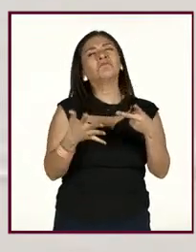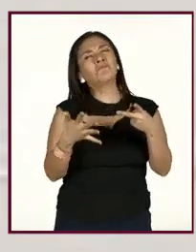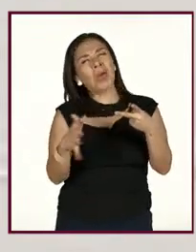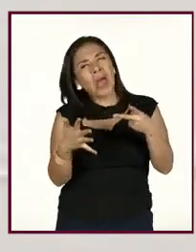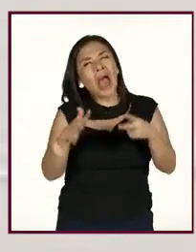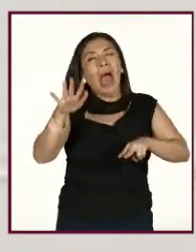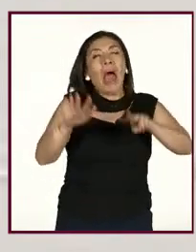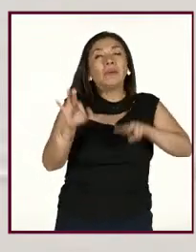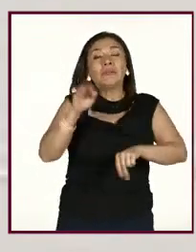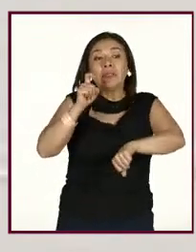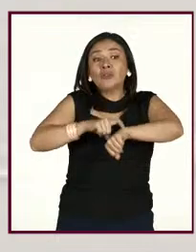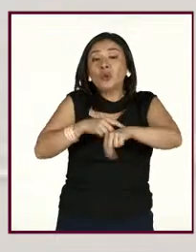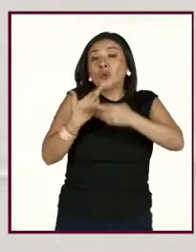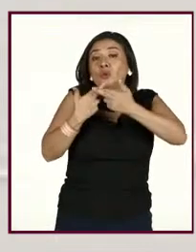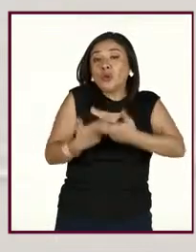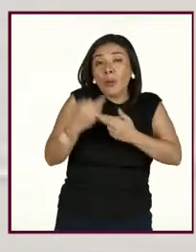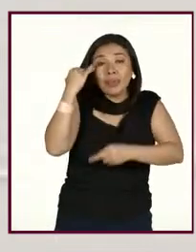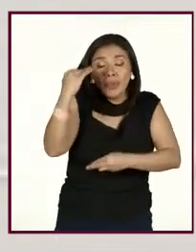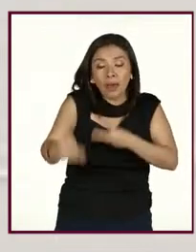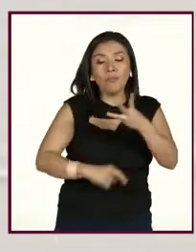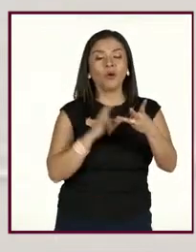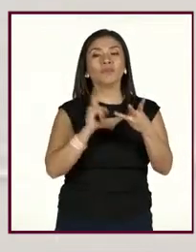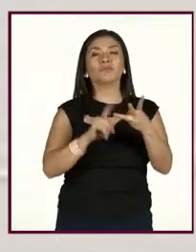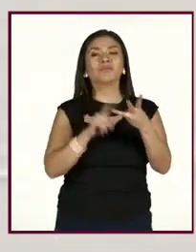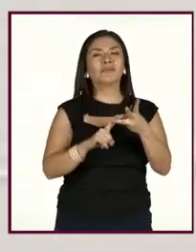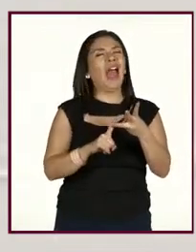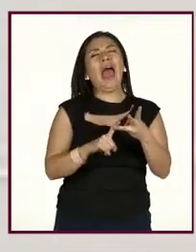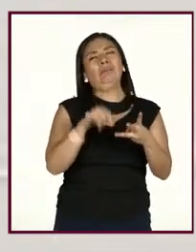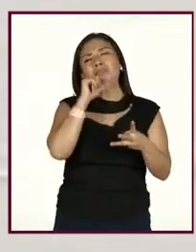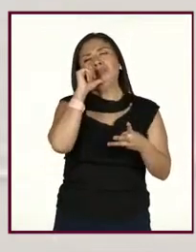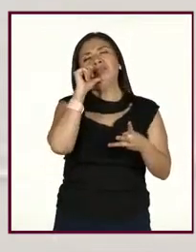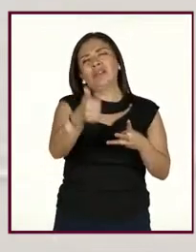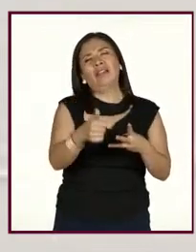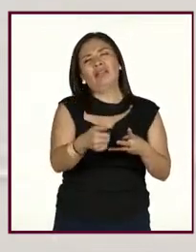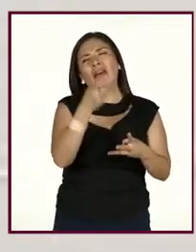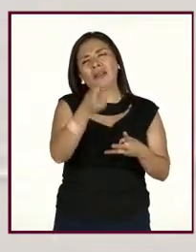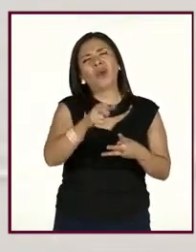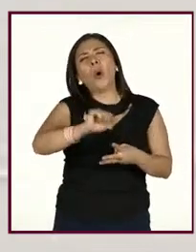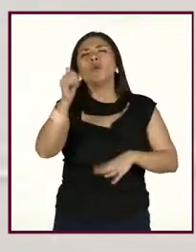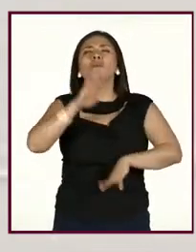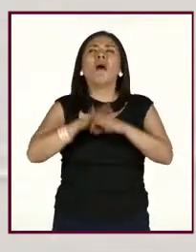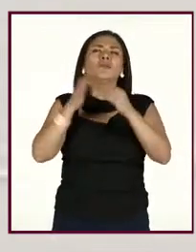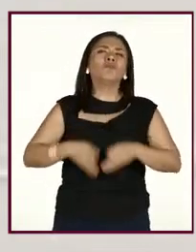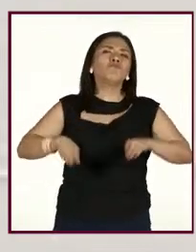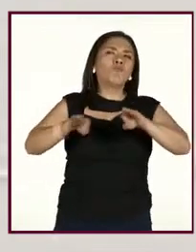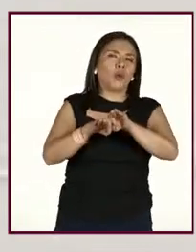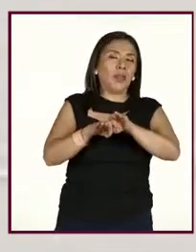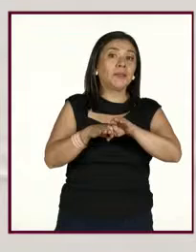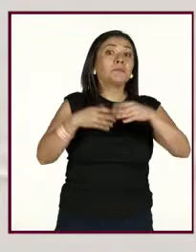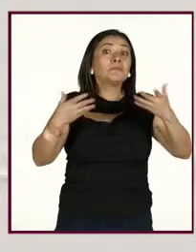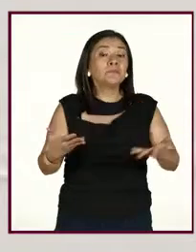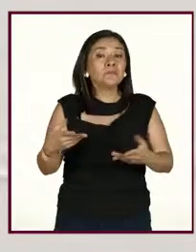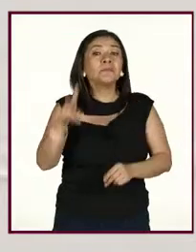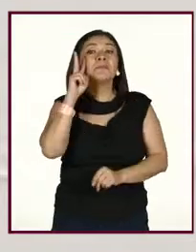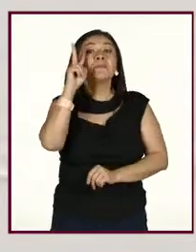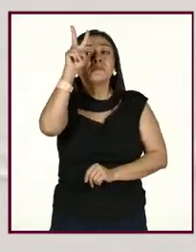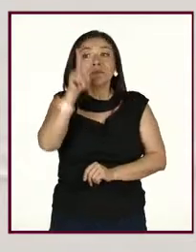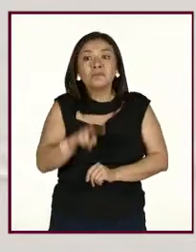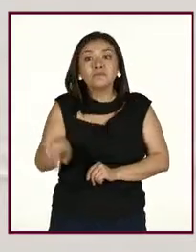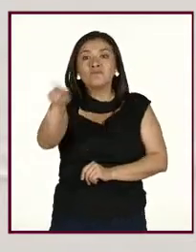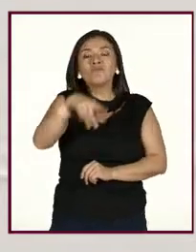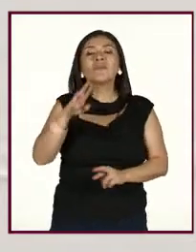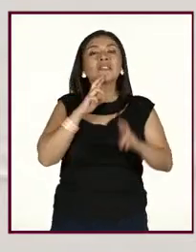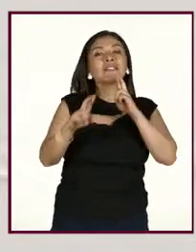solo si hay tiempo. C, nada a nada. Hay cosas más importantes. Bueno, pues vamos a ver las